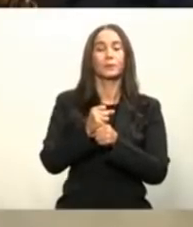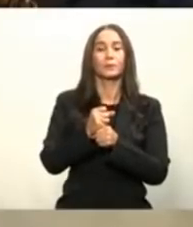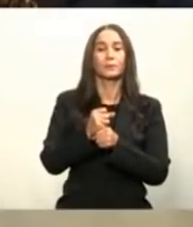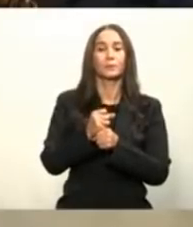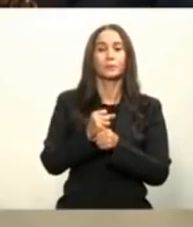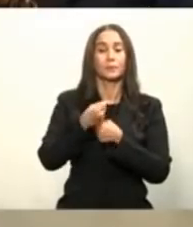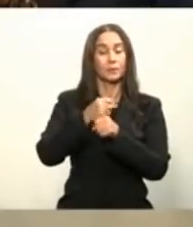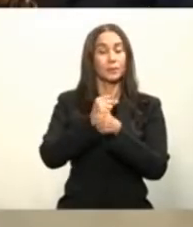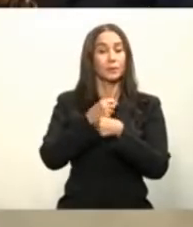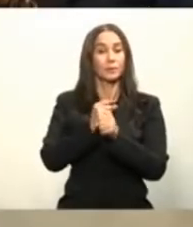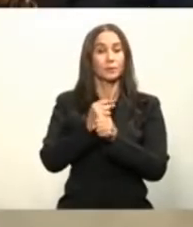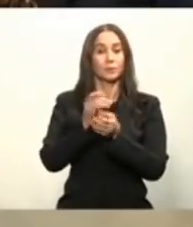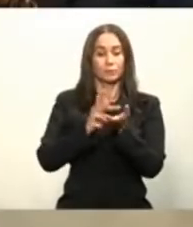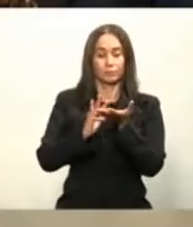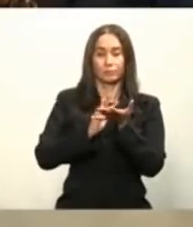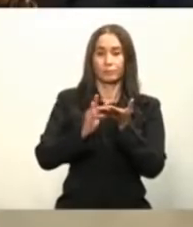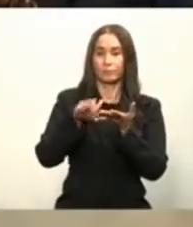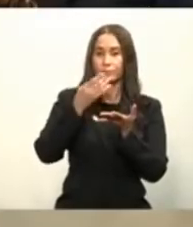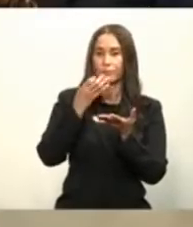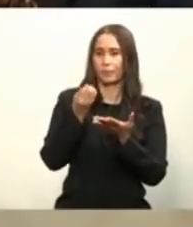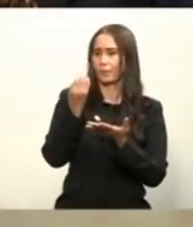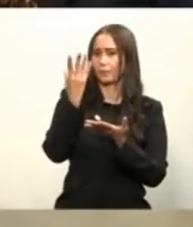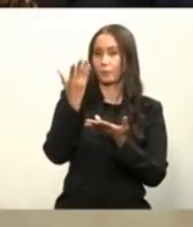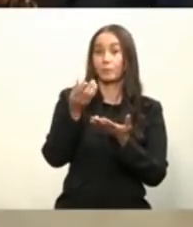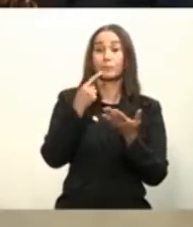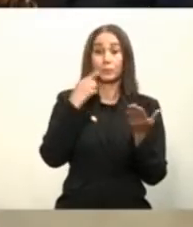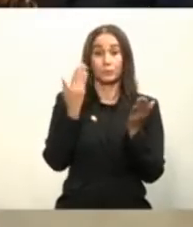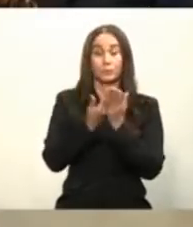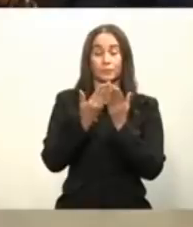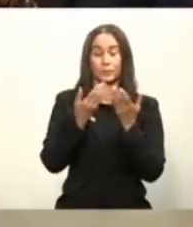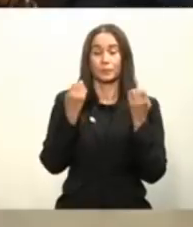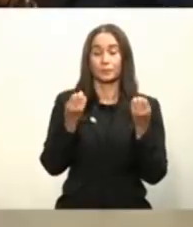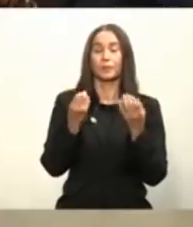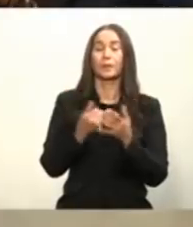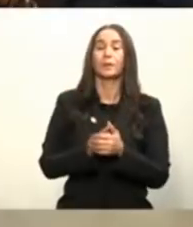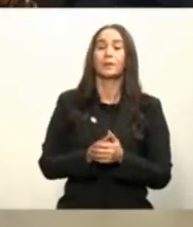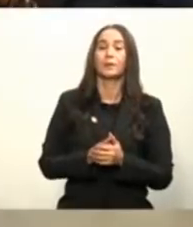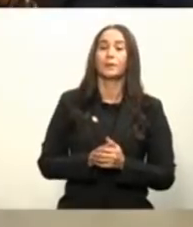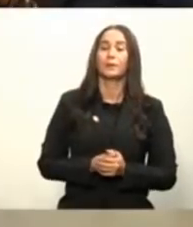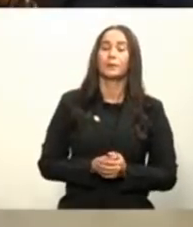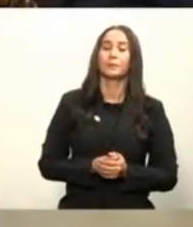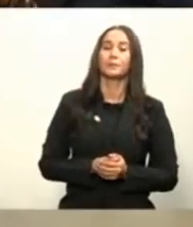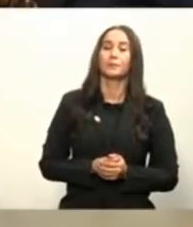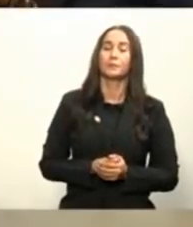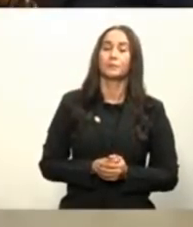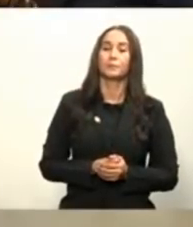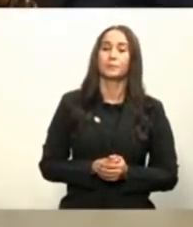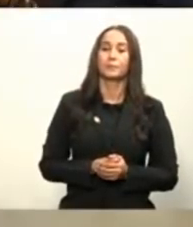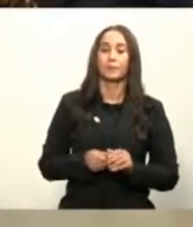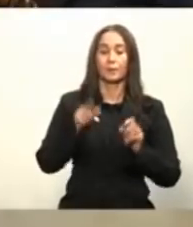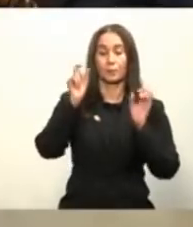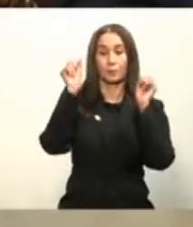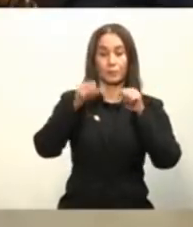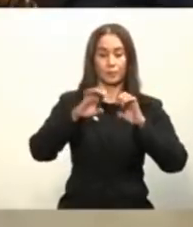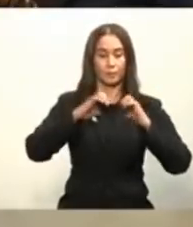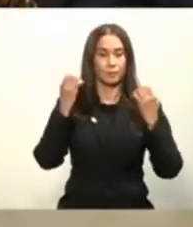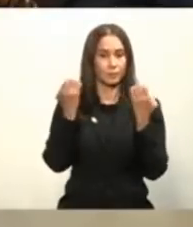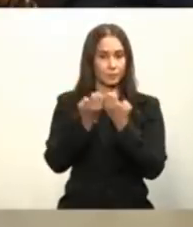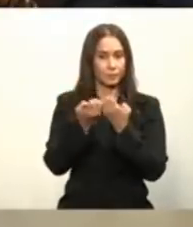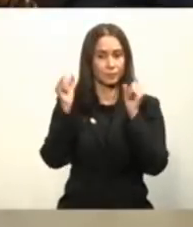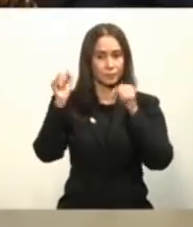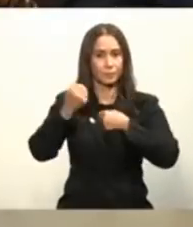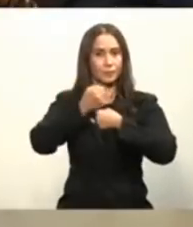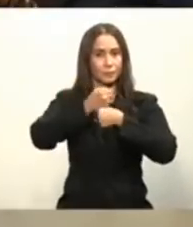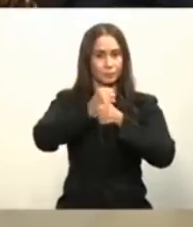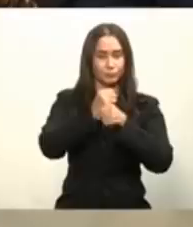de producción de medicinas que hay muchos en excelente calidad incluso exportando muchas medicinas tengan la capacidad también de